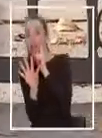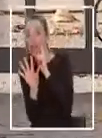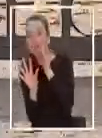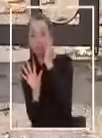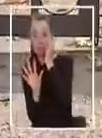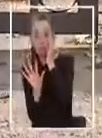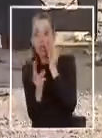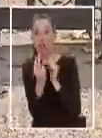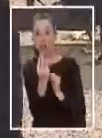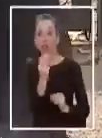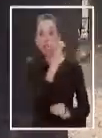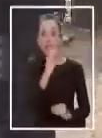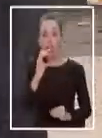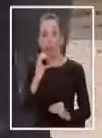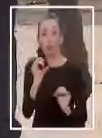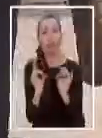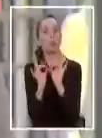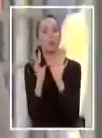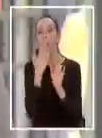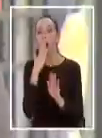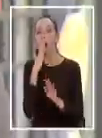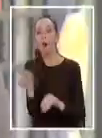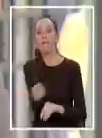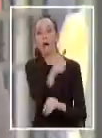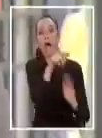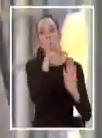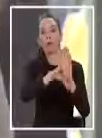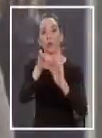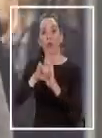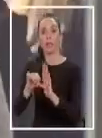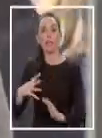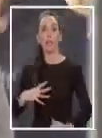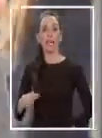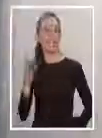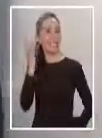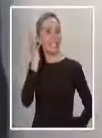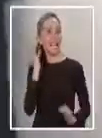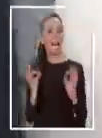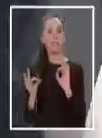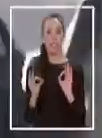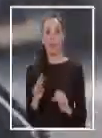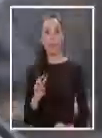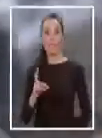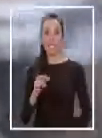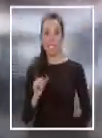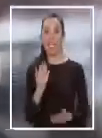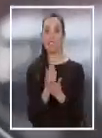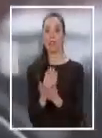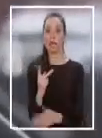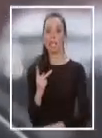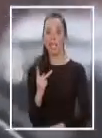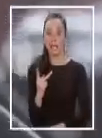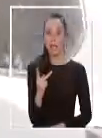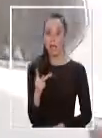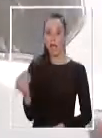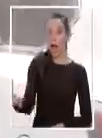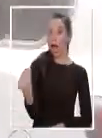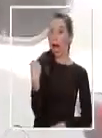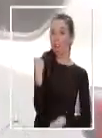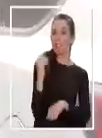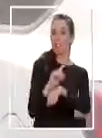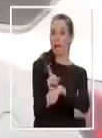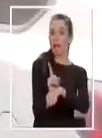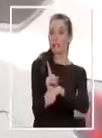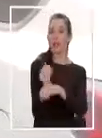precaución, 12 cursos se fueron a cuarentena. La hija de Virginia, Cusa Kinder, nos dice que le informaron de